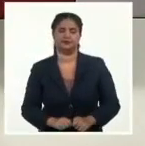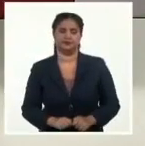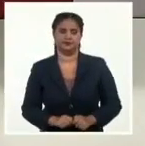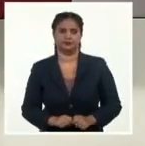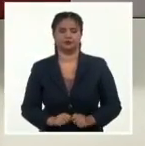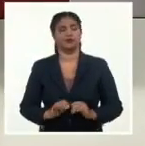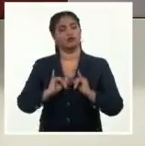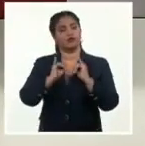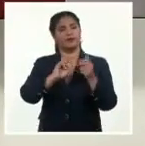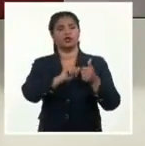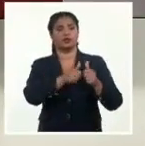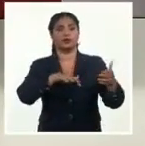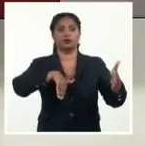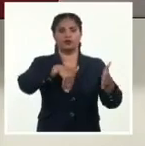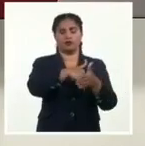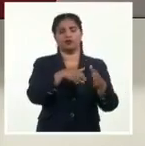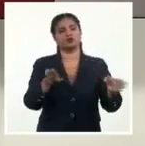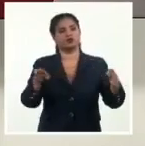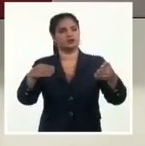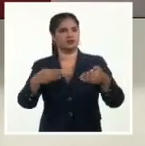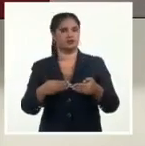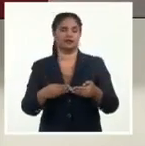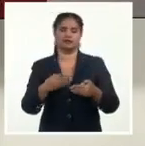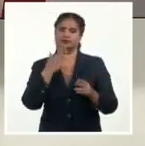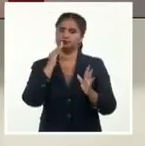Con esto finalizan los deportes. Manténgase informado al mediodía.